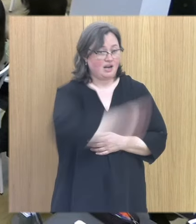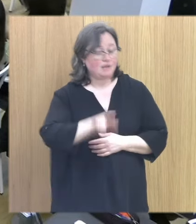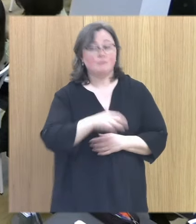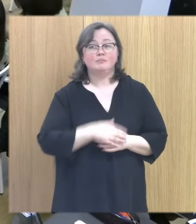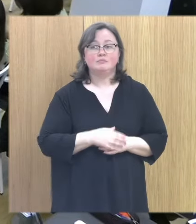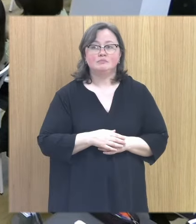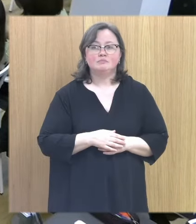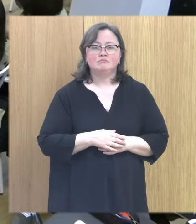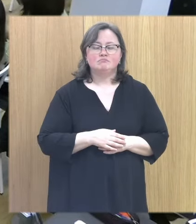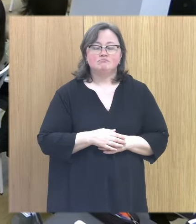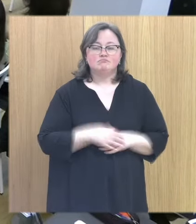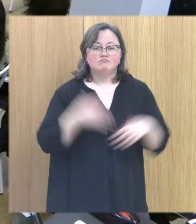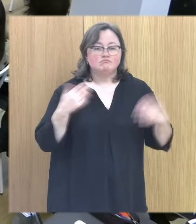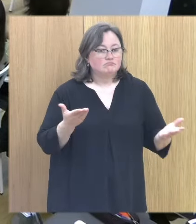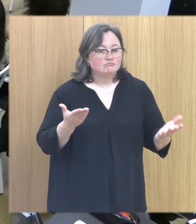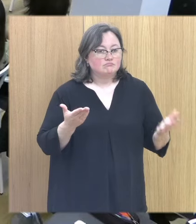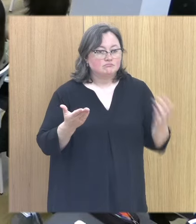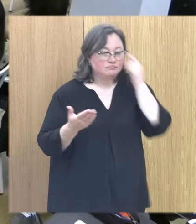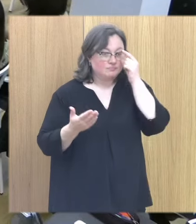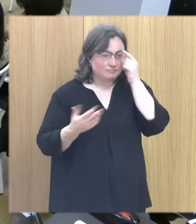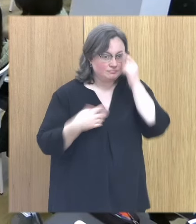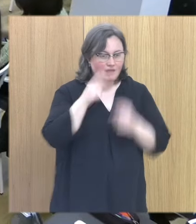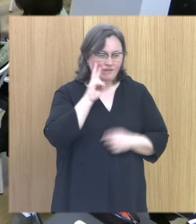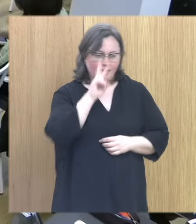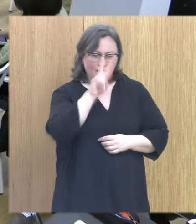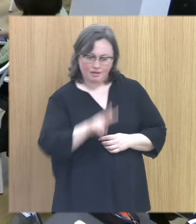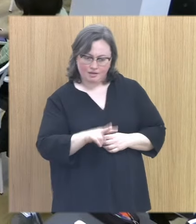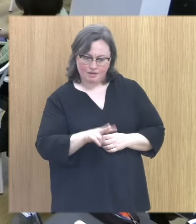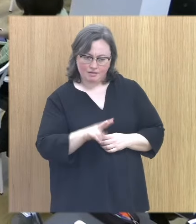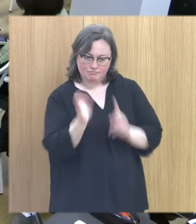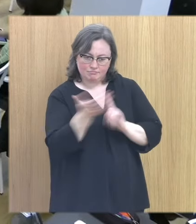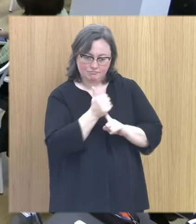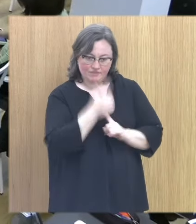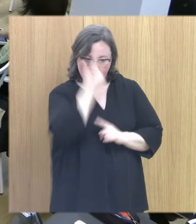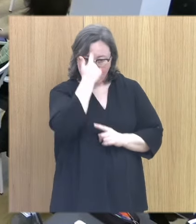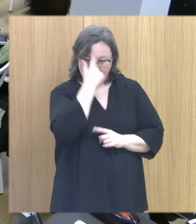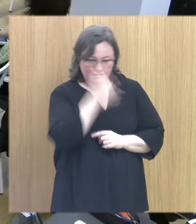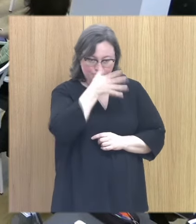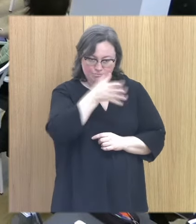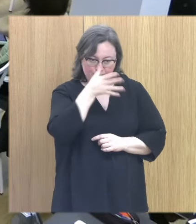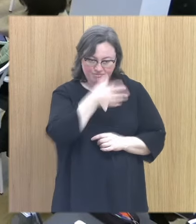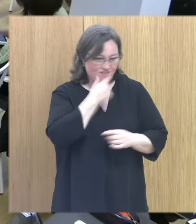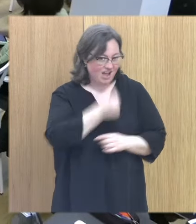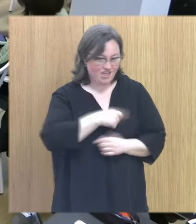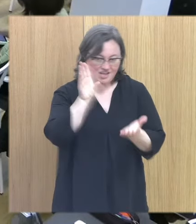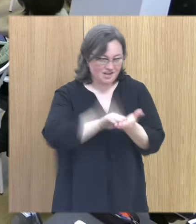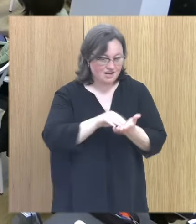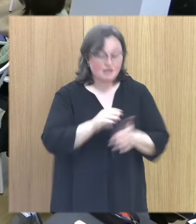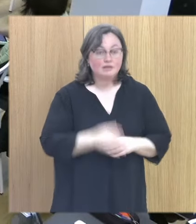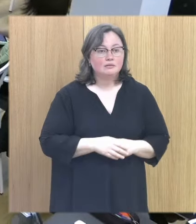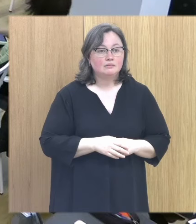hay un cuando uno aprende a ver esto ya no puede dejar de verlo entonces